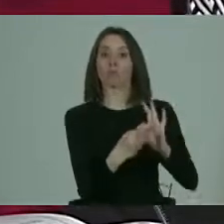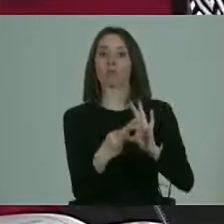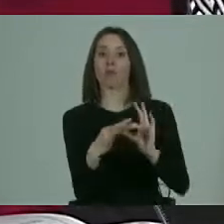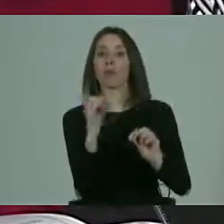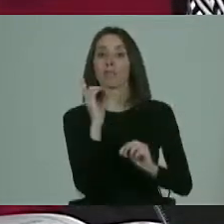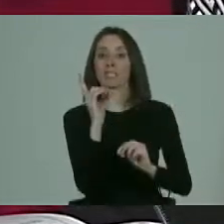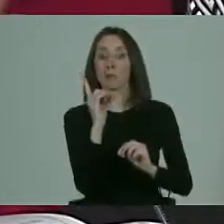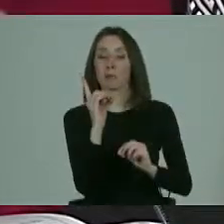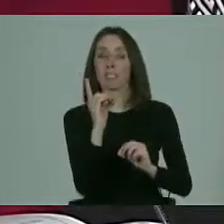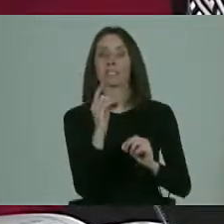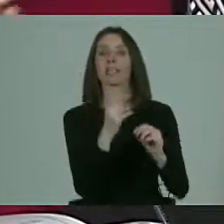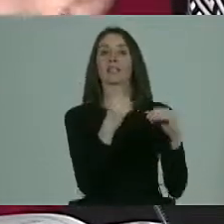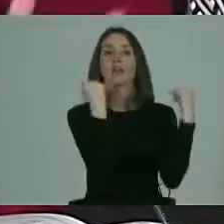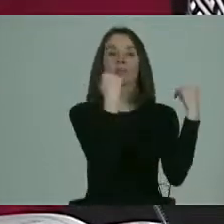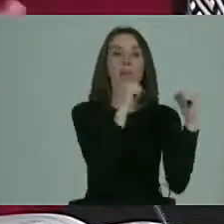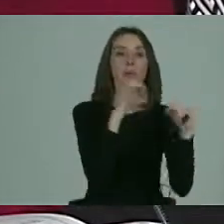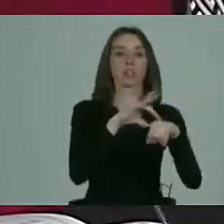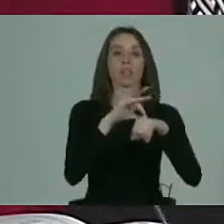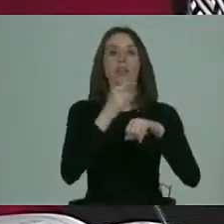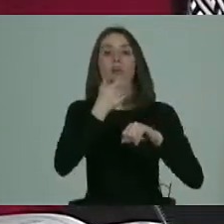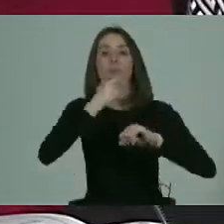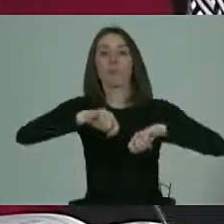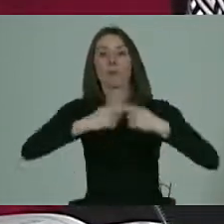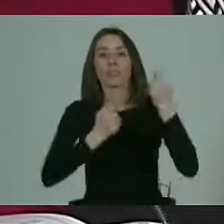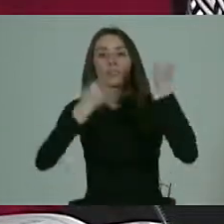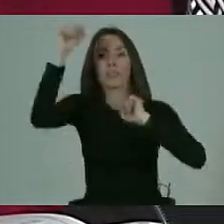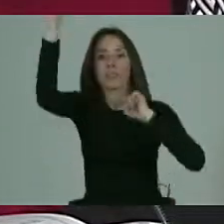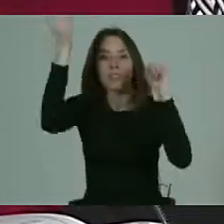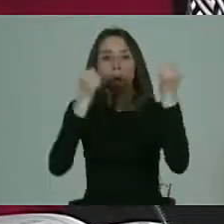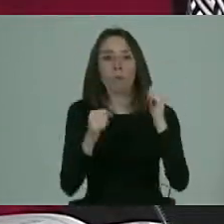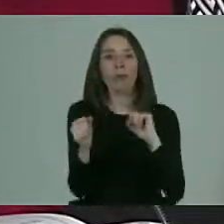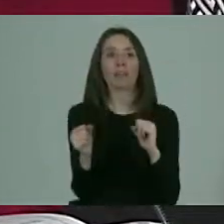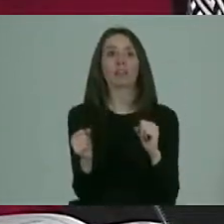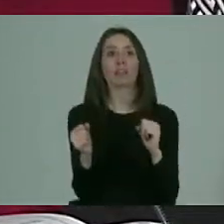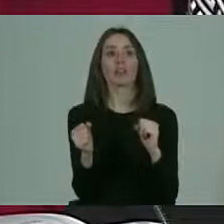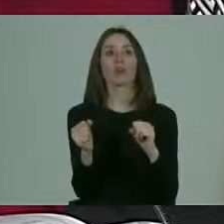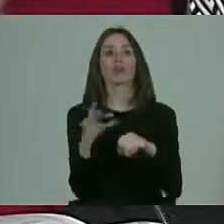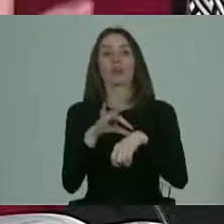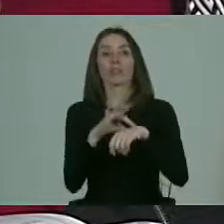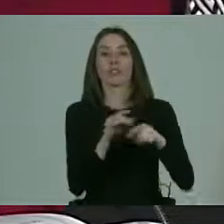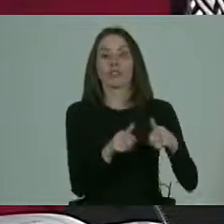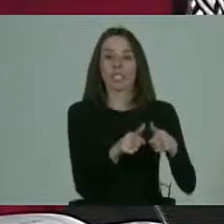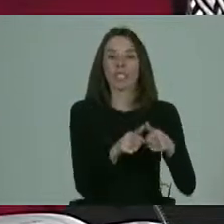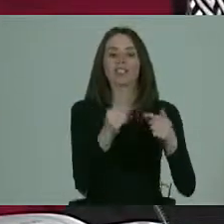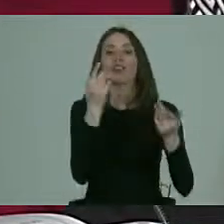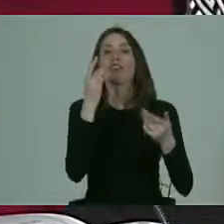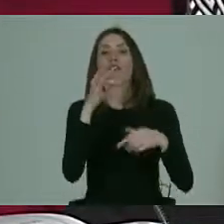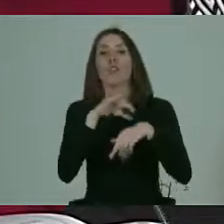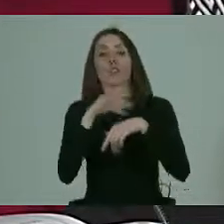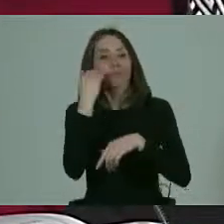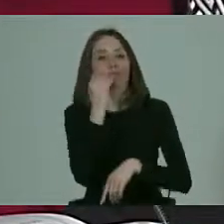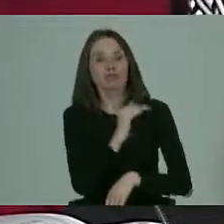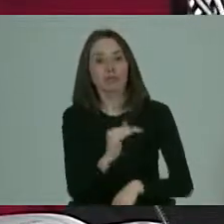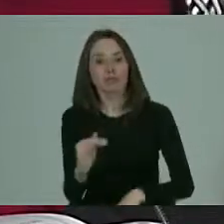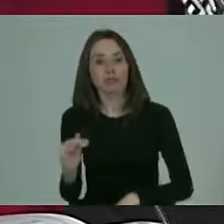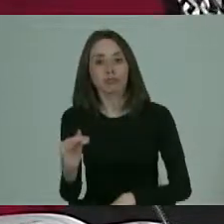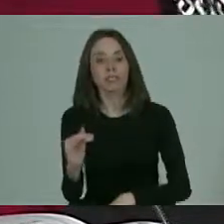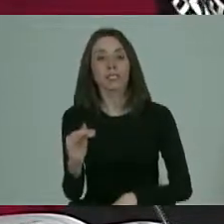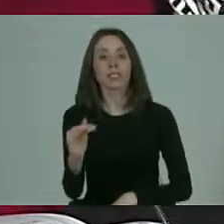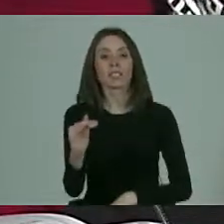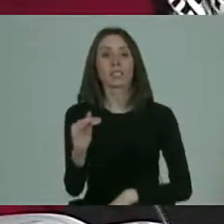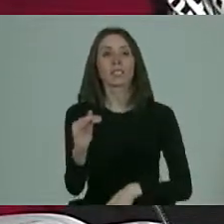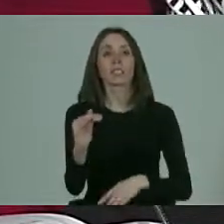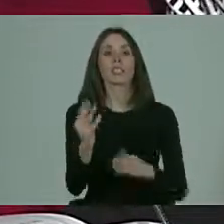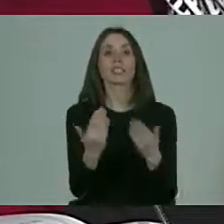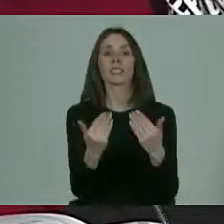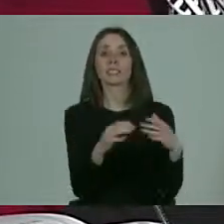niveles, deportistas, traumatólogos, etcétera, ginecólogos, pediatras, se tiene que crear